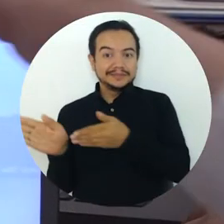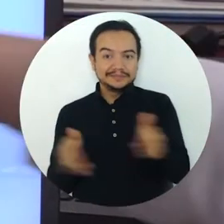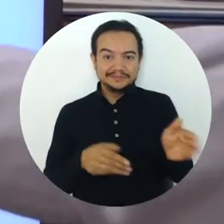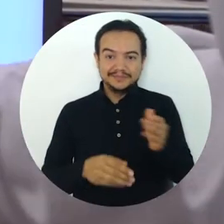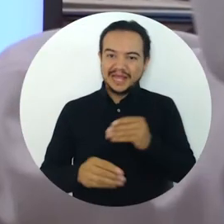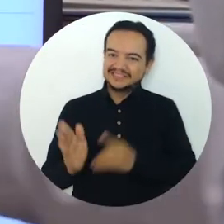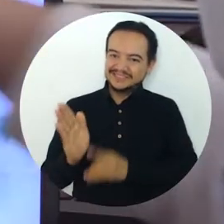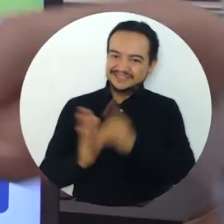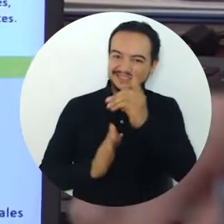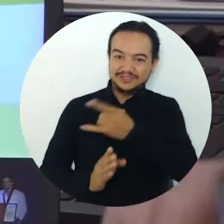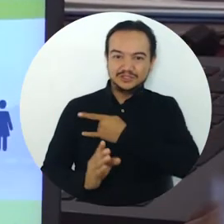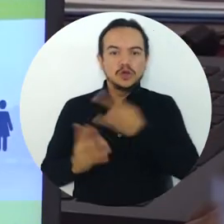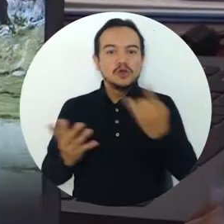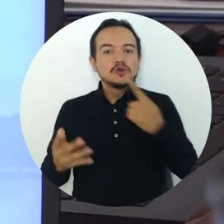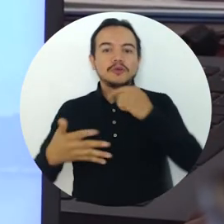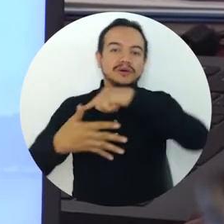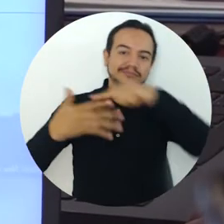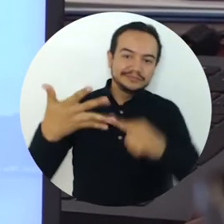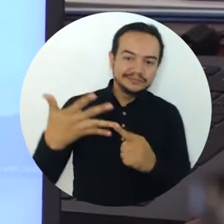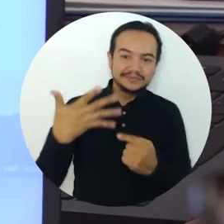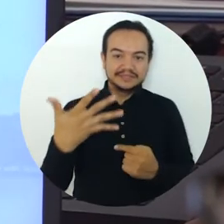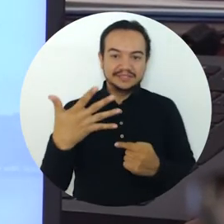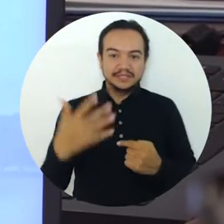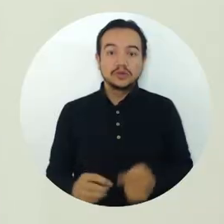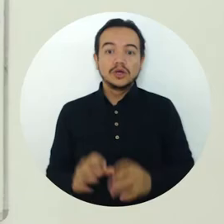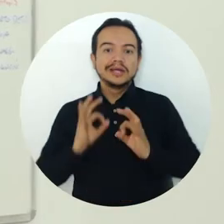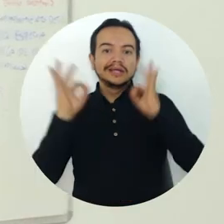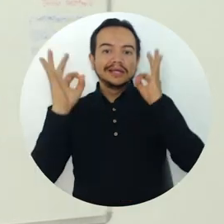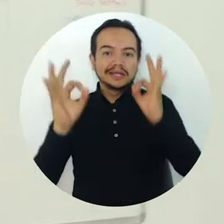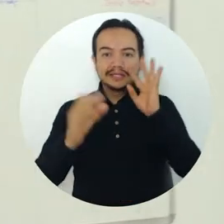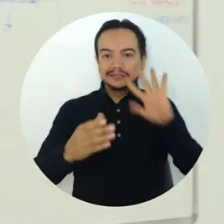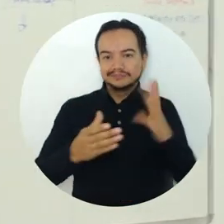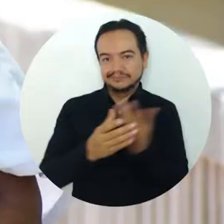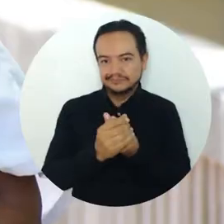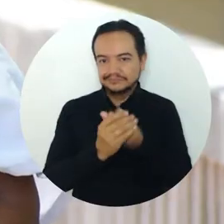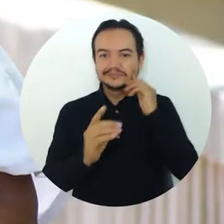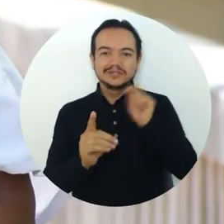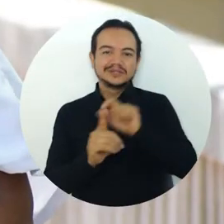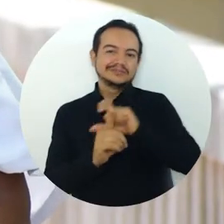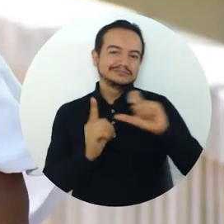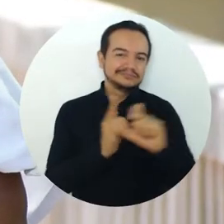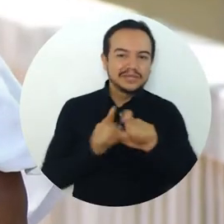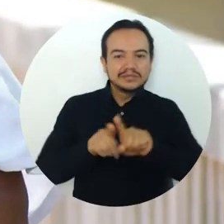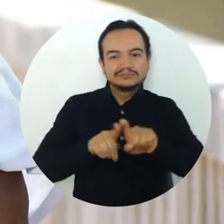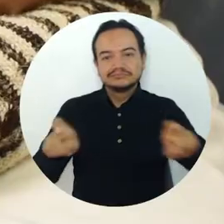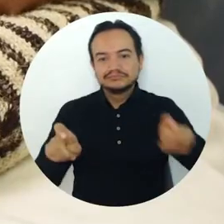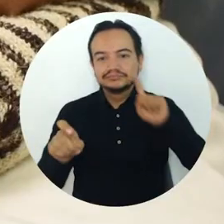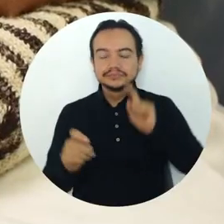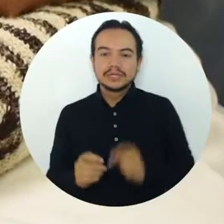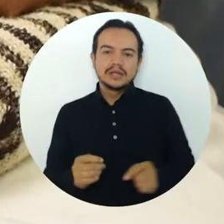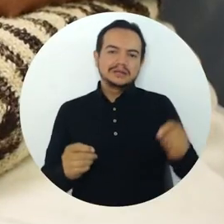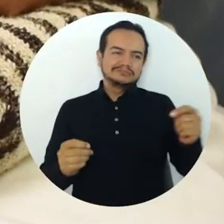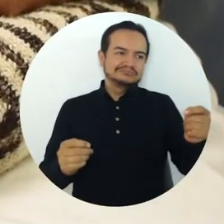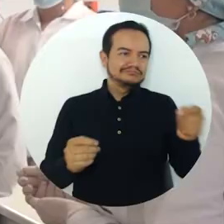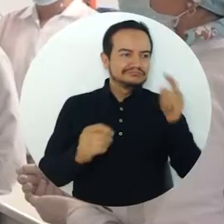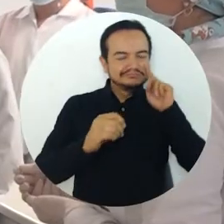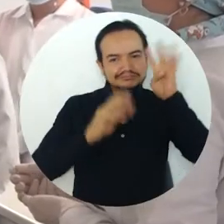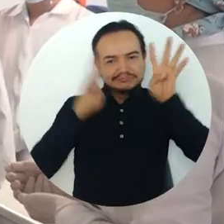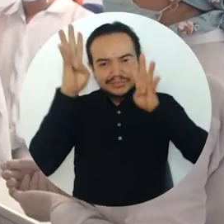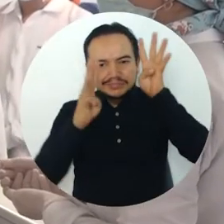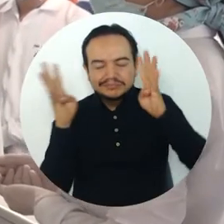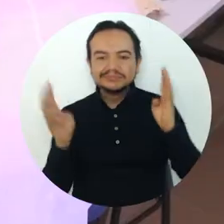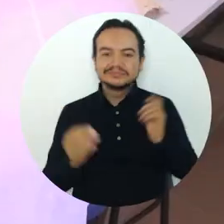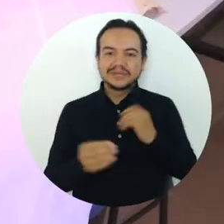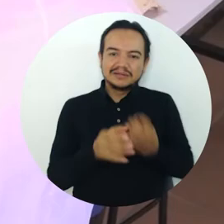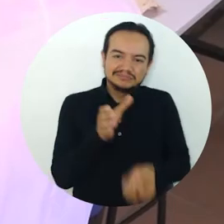Desarrollo Universitario contempla cinco propósitos para construir futuro desde la calidad, la inclusión, la interculturalidad y la pluridiversidad, la